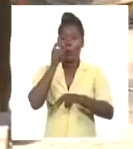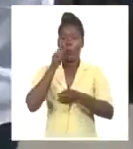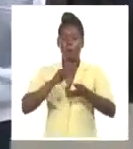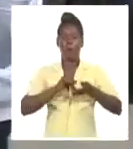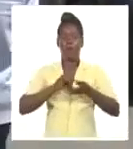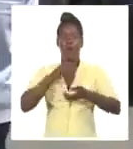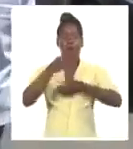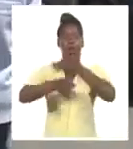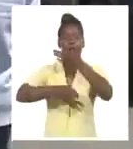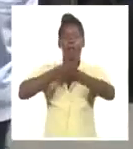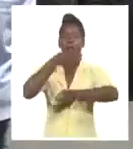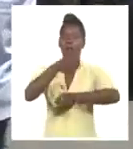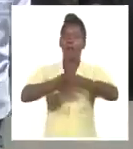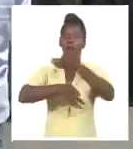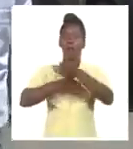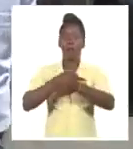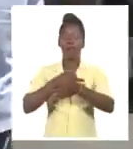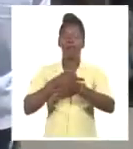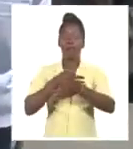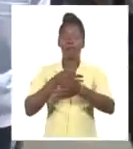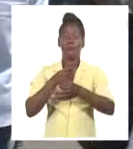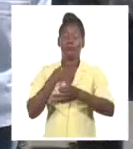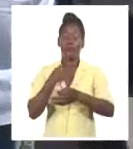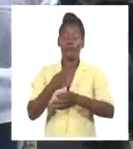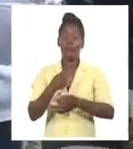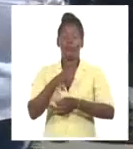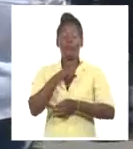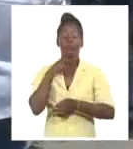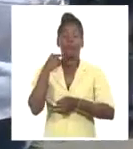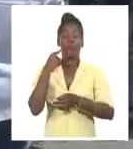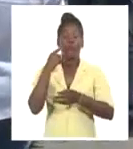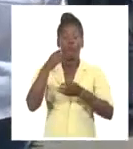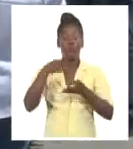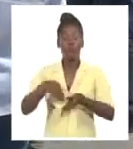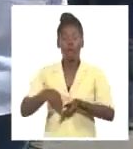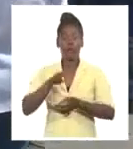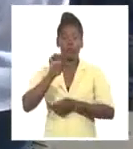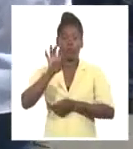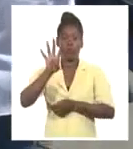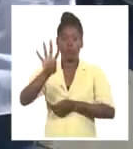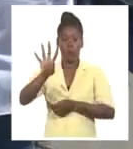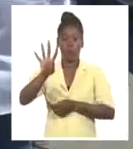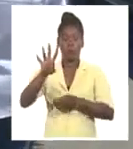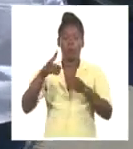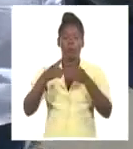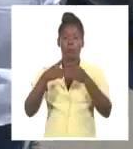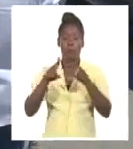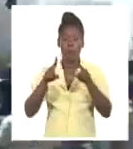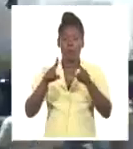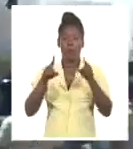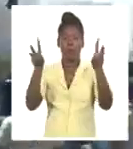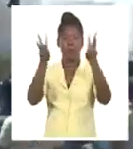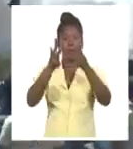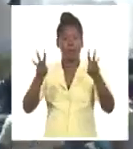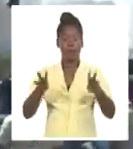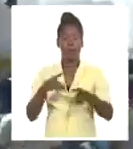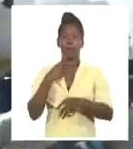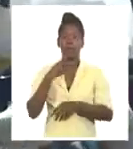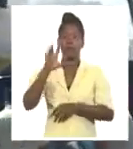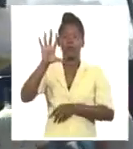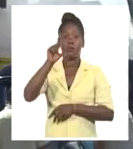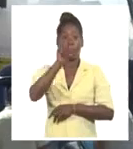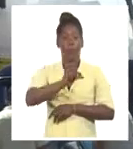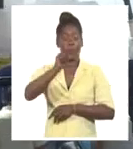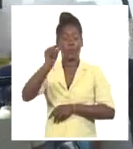momento se ha podido confirmar la muerte de cuatro personas, aunque reportes en redes sociales ya hablan de cinco fallecidos,